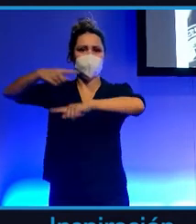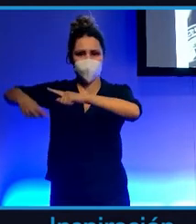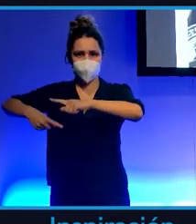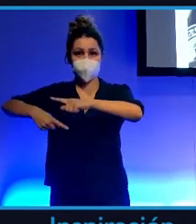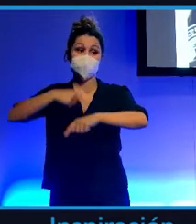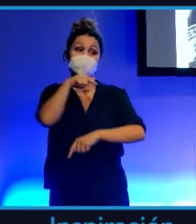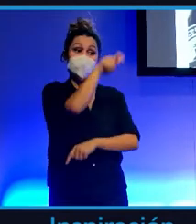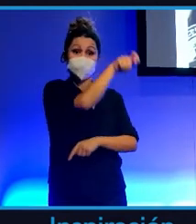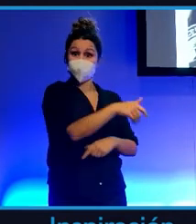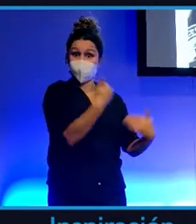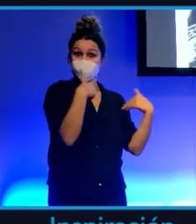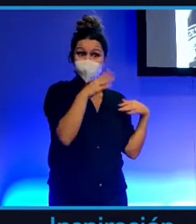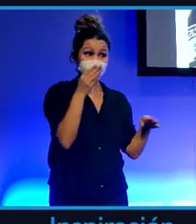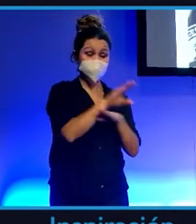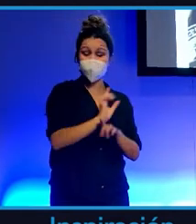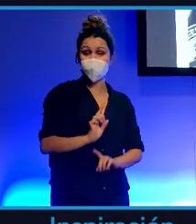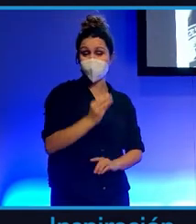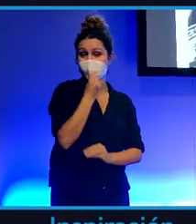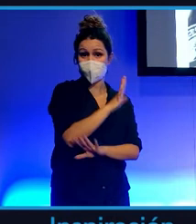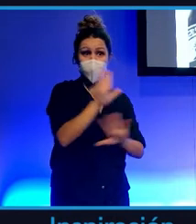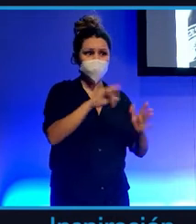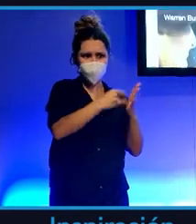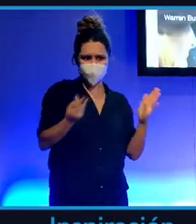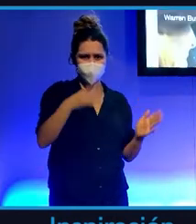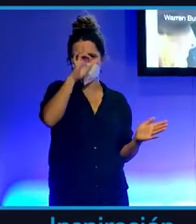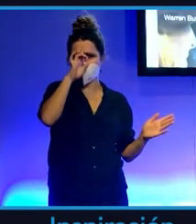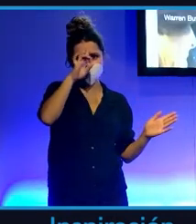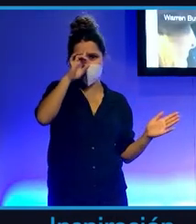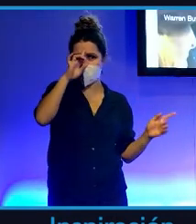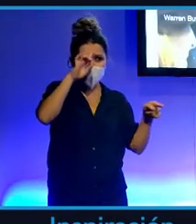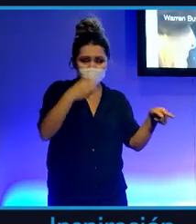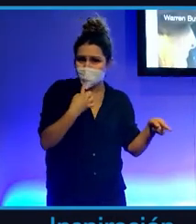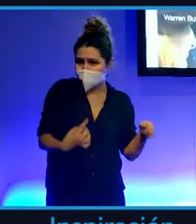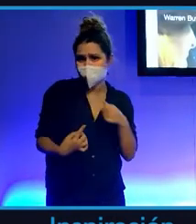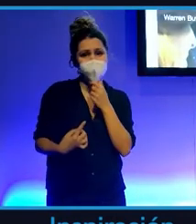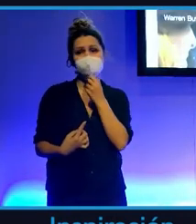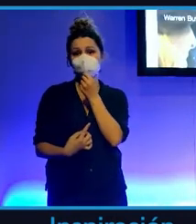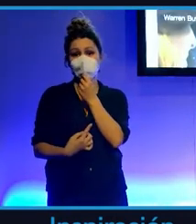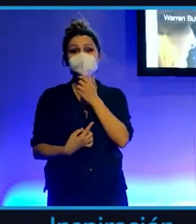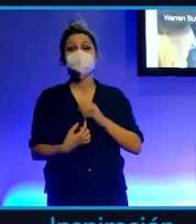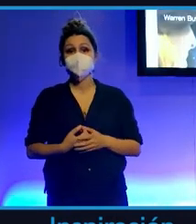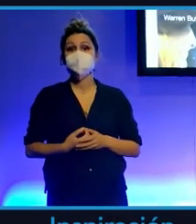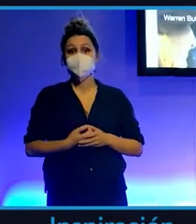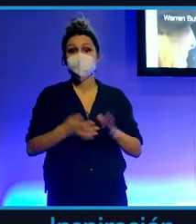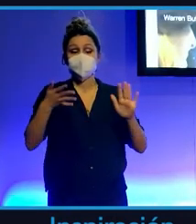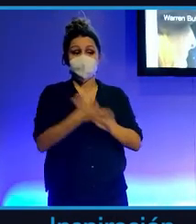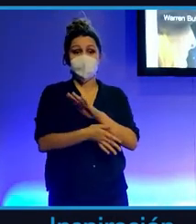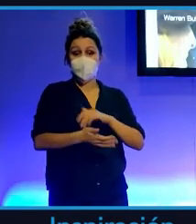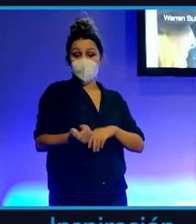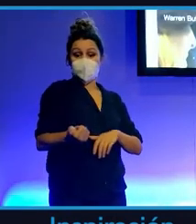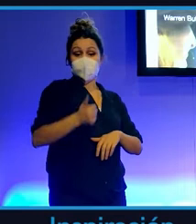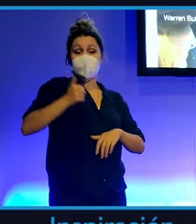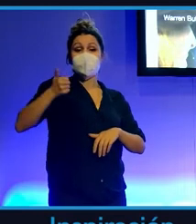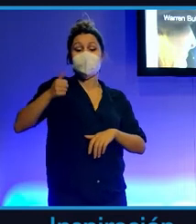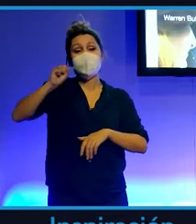últimos tiempos. Pero es que este hombre no sabe de tecnología. Él mismo lo dice. Se perdió las oportunidades de Amazon